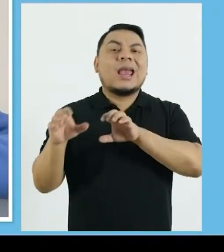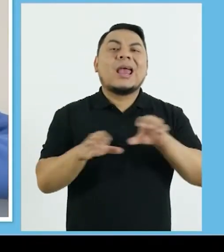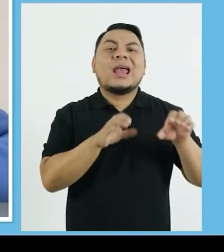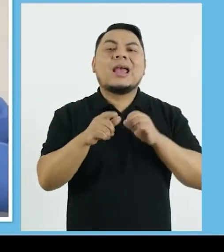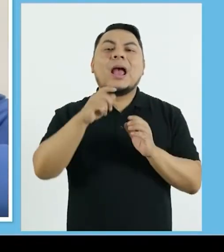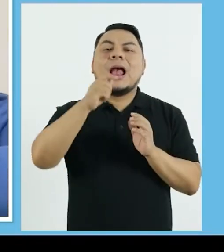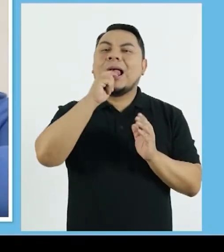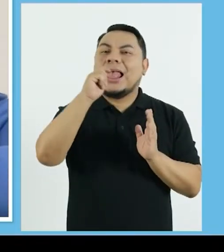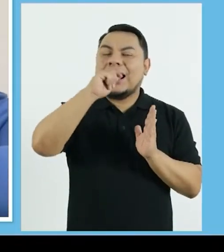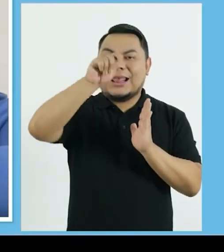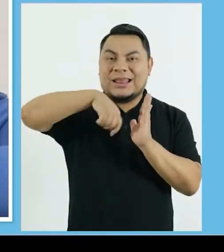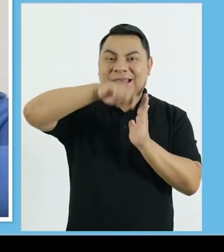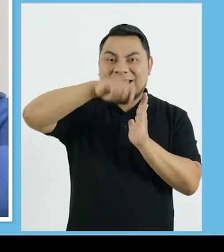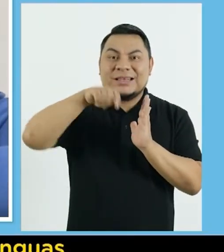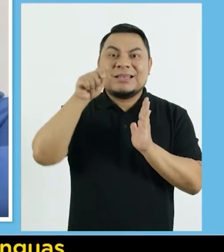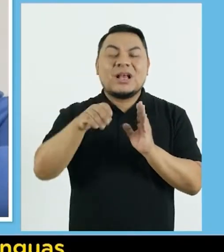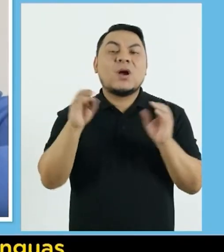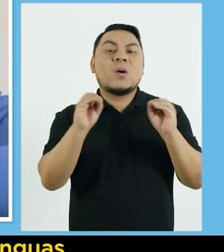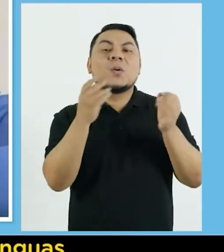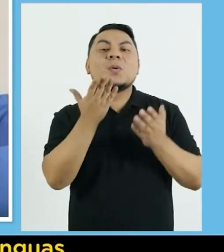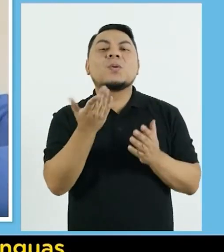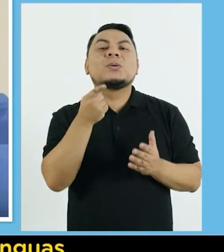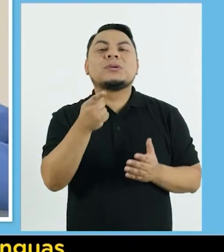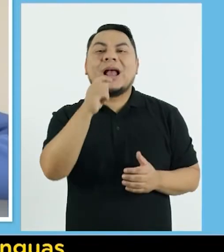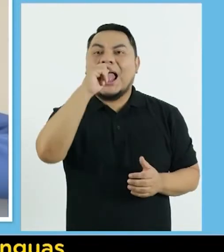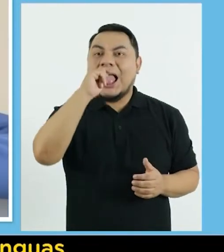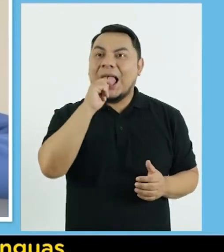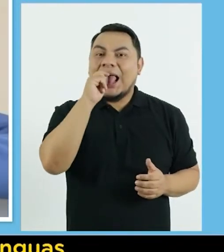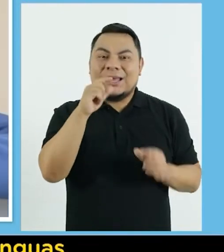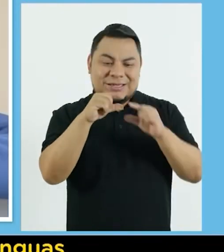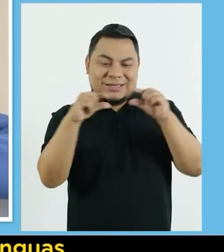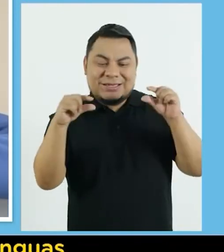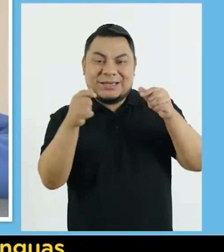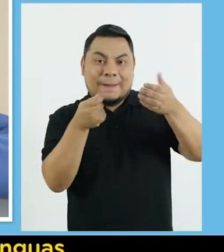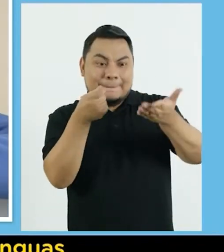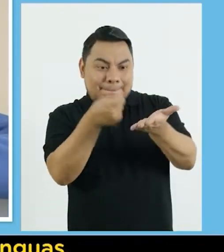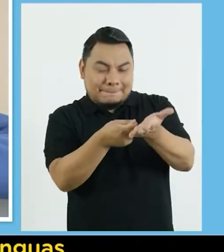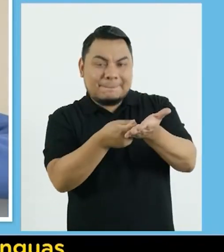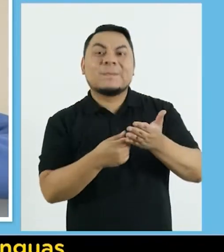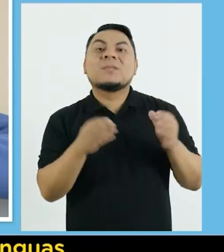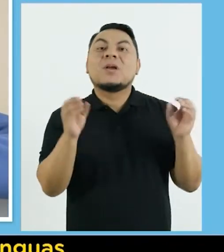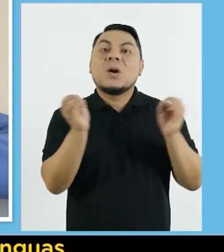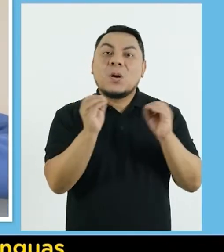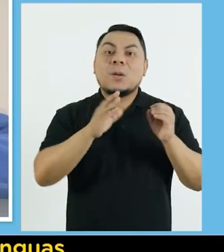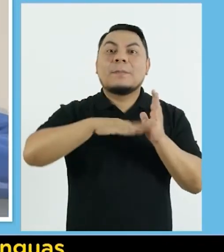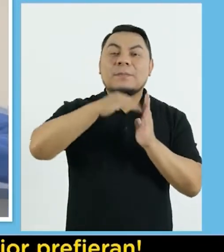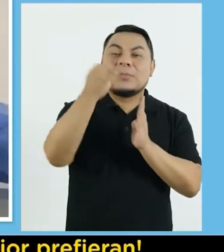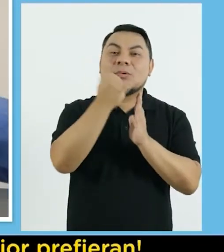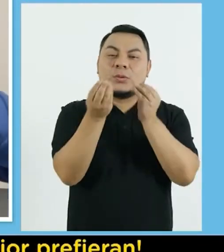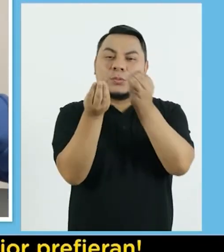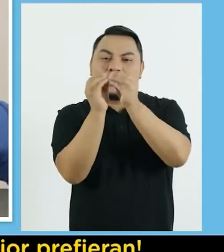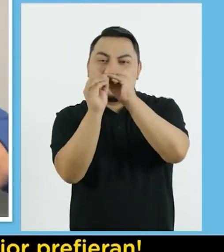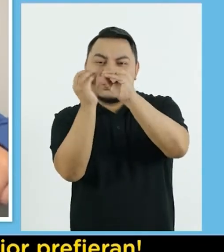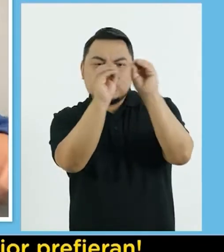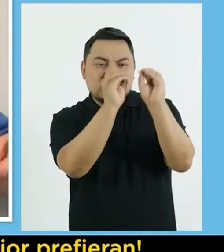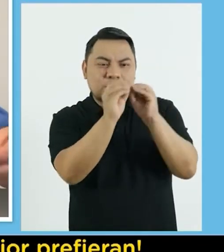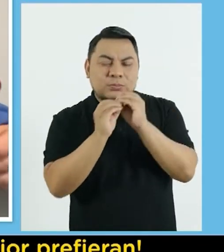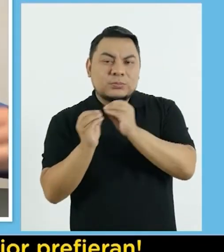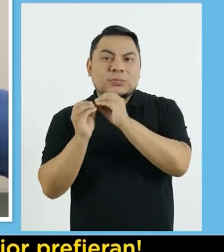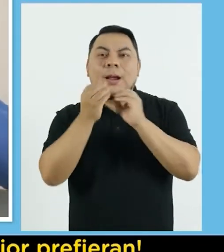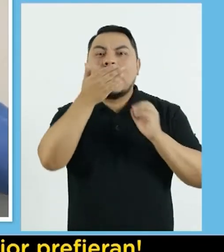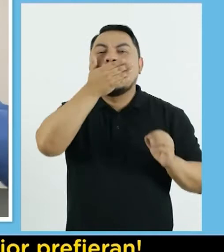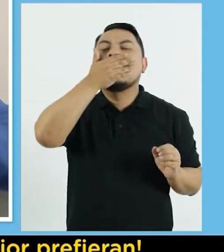agregarle un marco hecho con palitos de chupete o bajalenguas Pueden